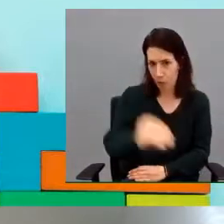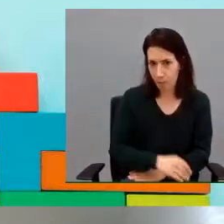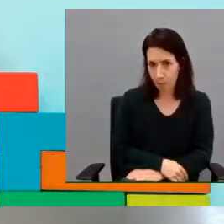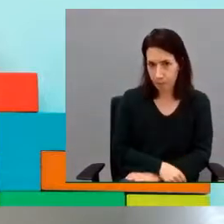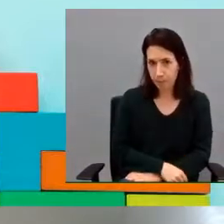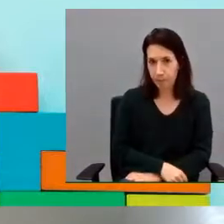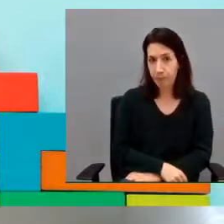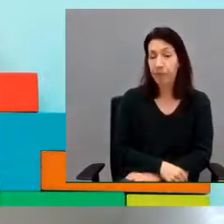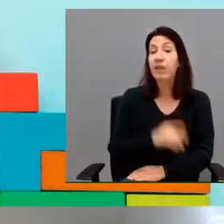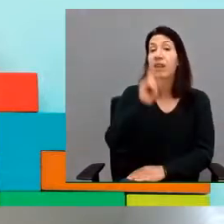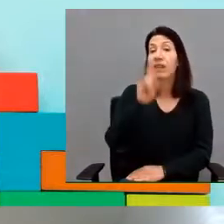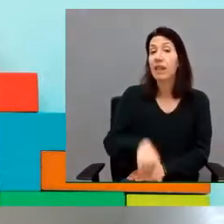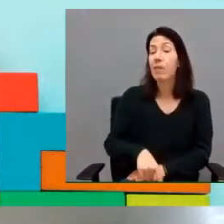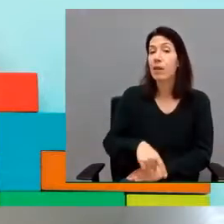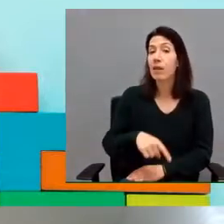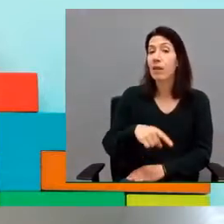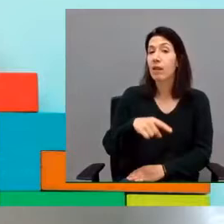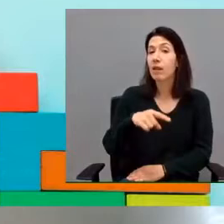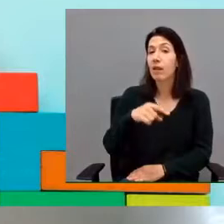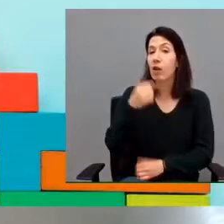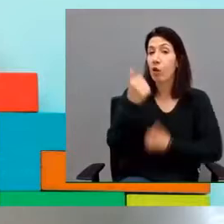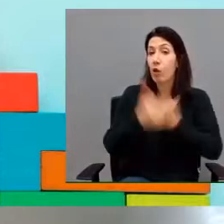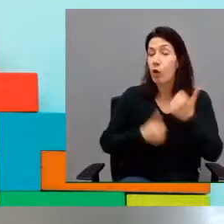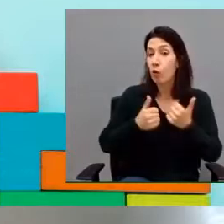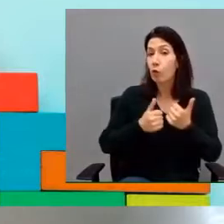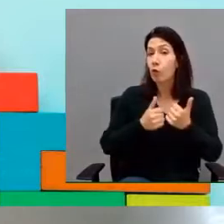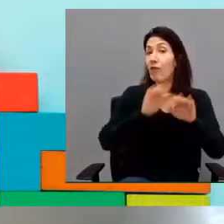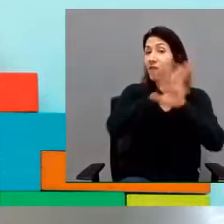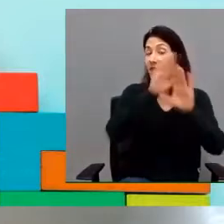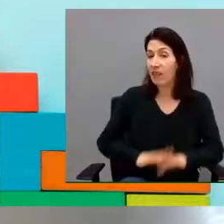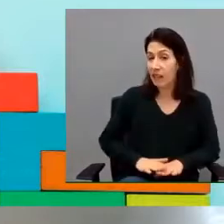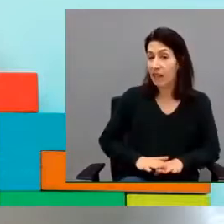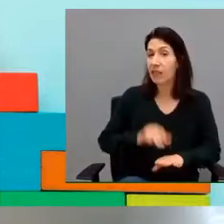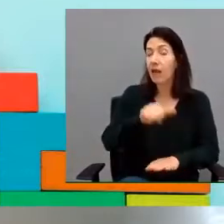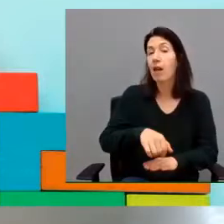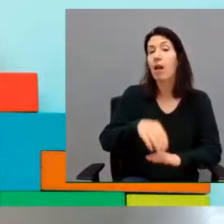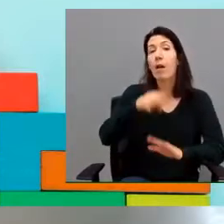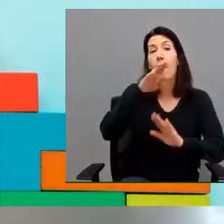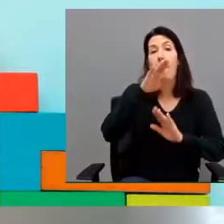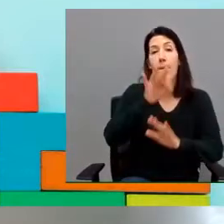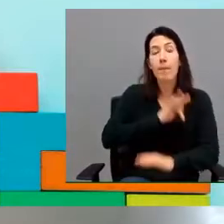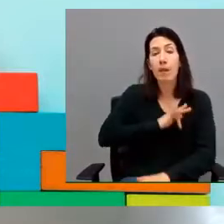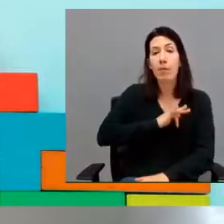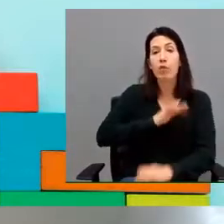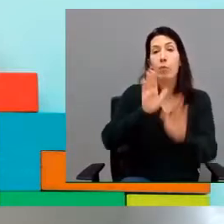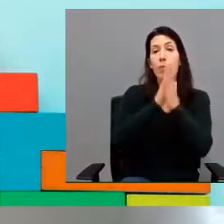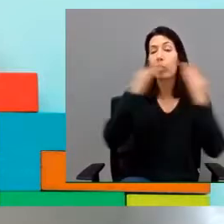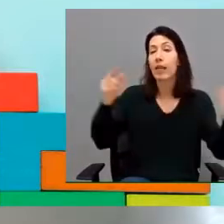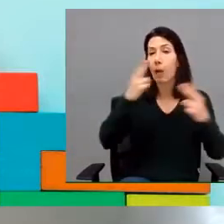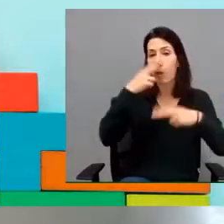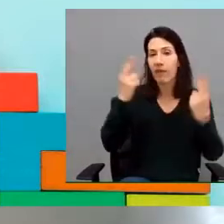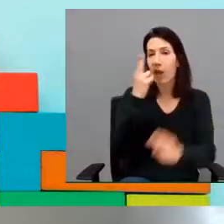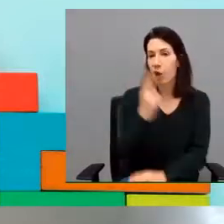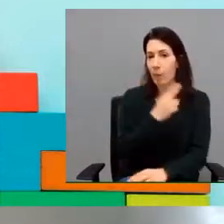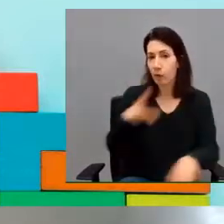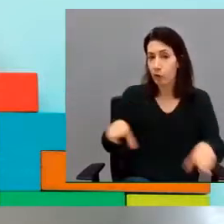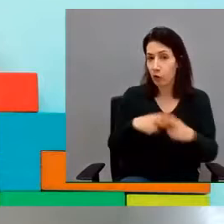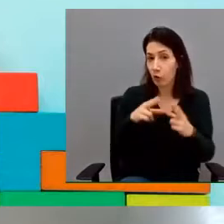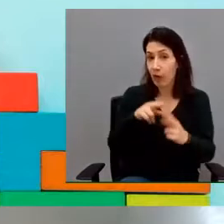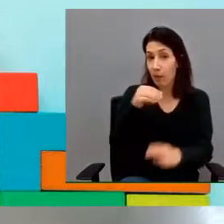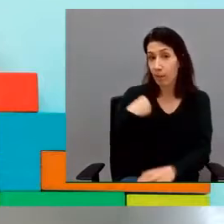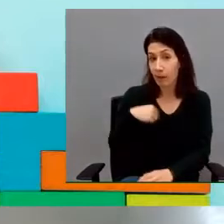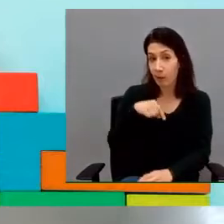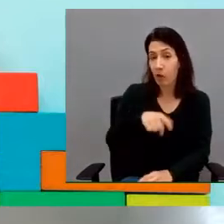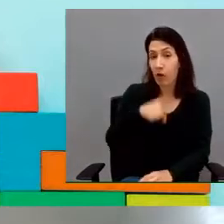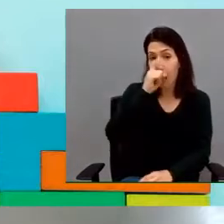finalista también en los premios de Biblioteca Pública y Compromiso Social. Y este año, ingresamos en el aula